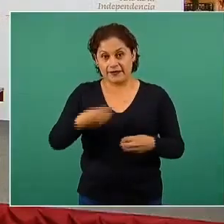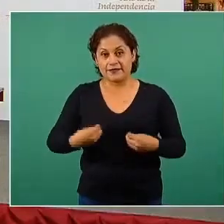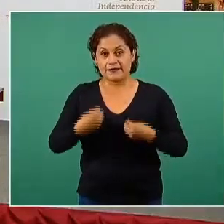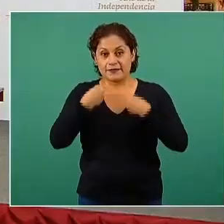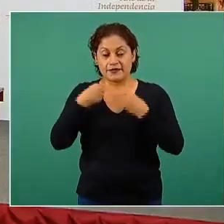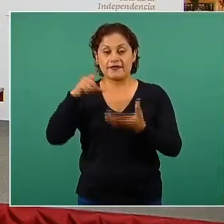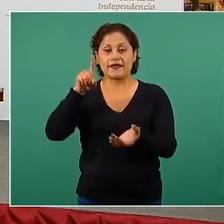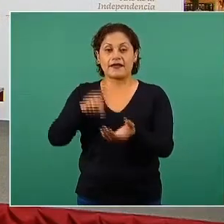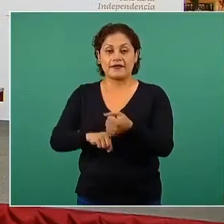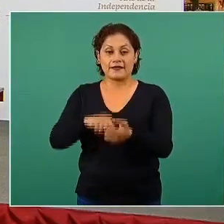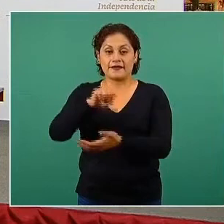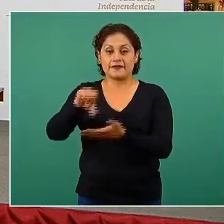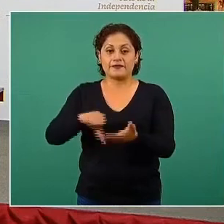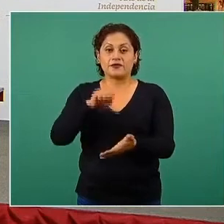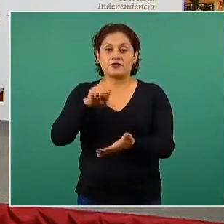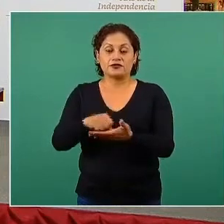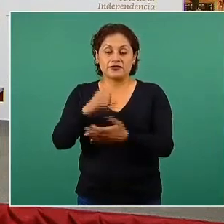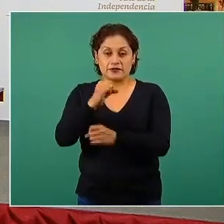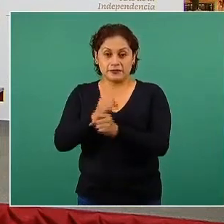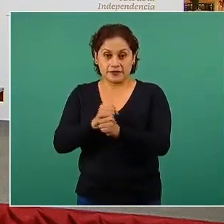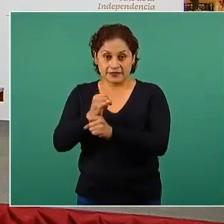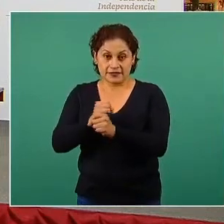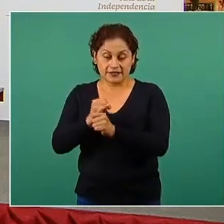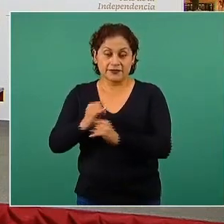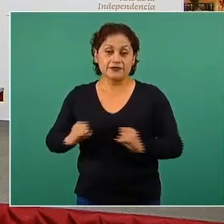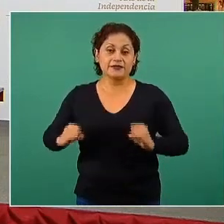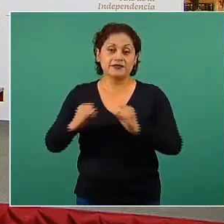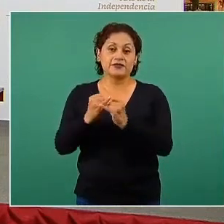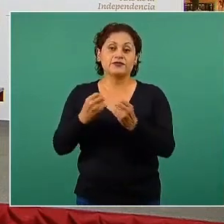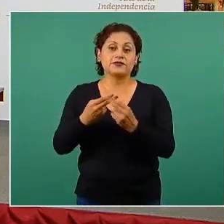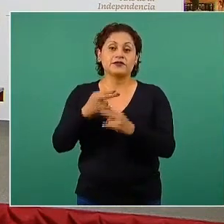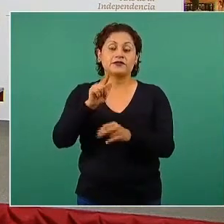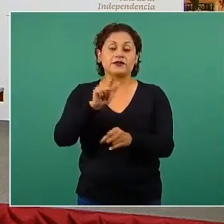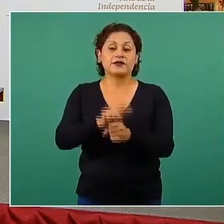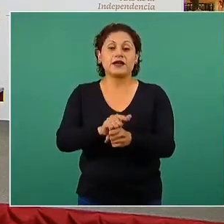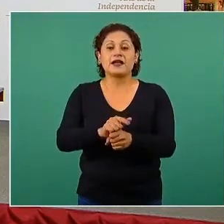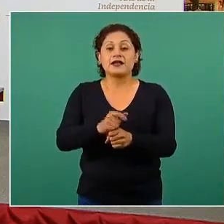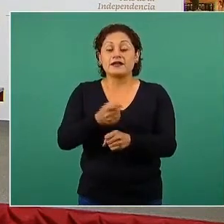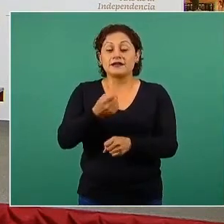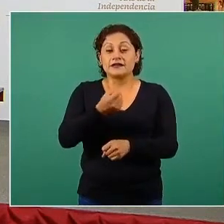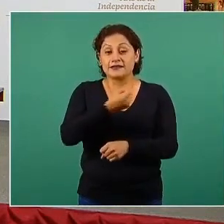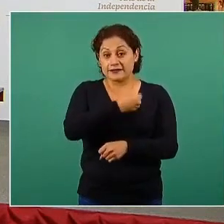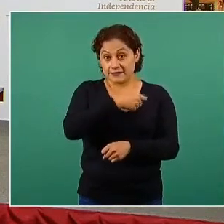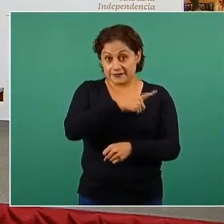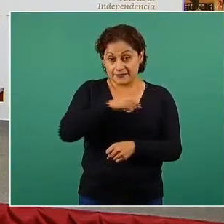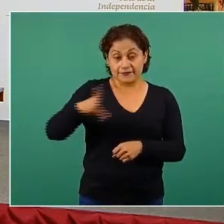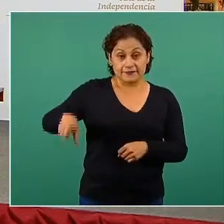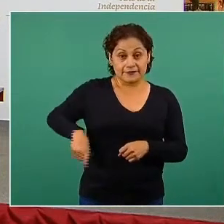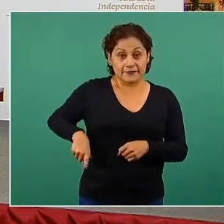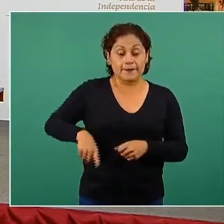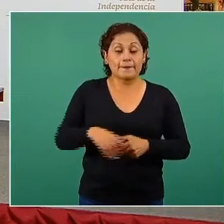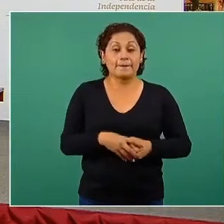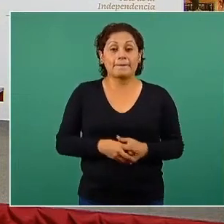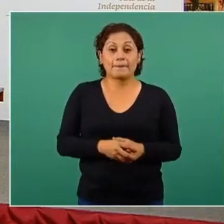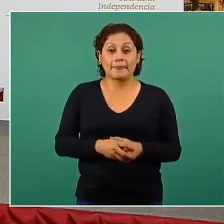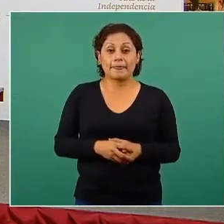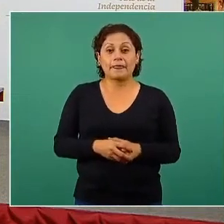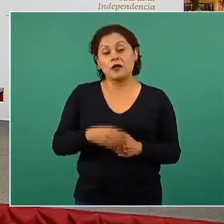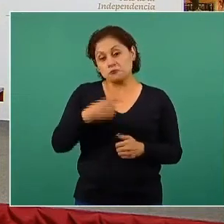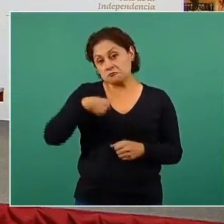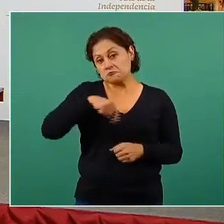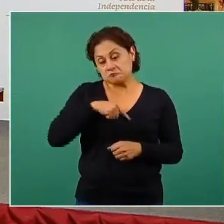Centro de Investigación en Nutrición y Salud del Instituto Nacional de Salud Pública. Quisimos hoy invitar a la doctora Jauregui